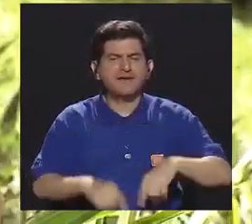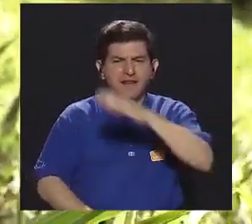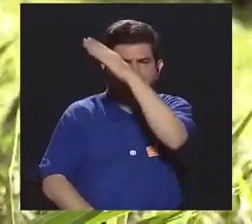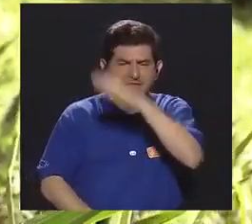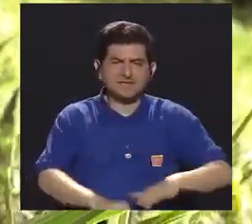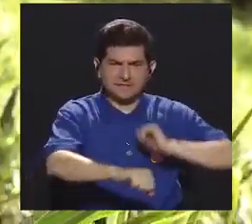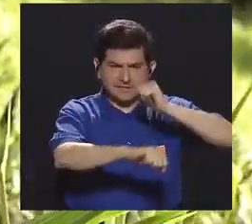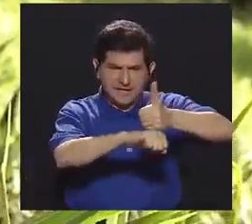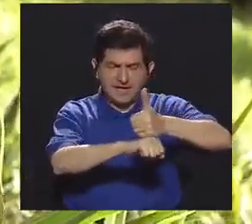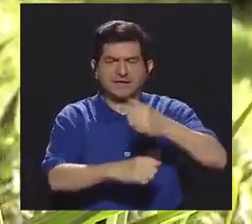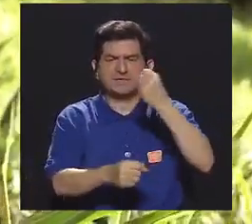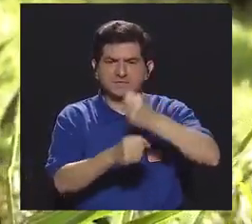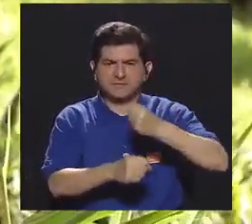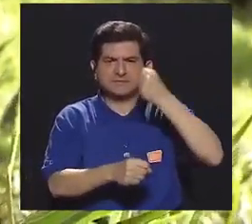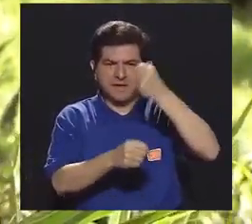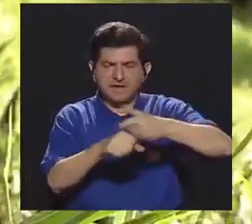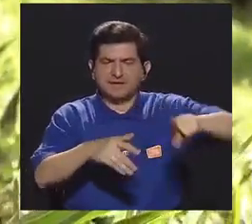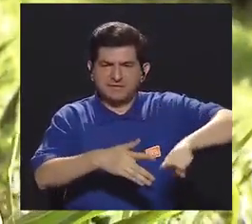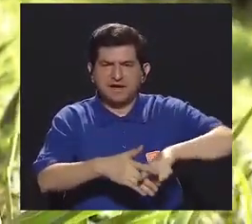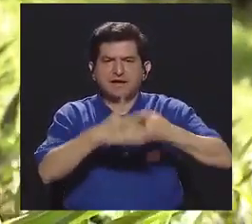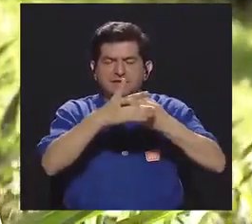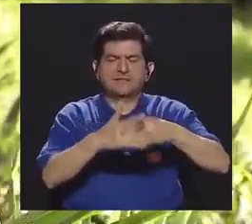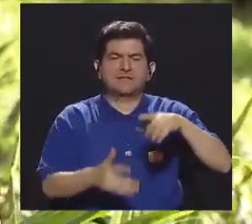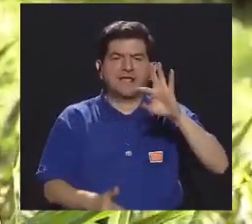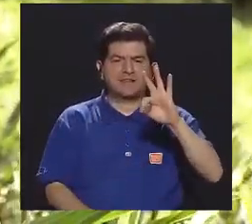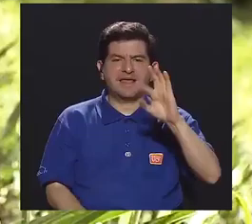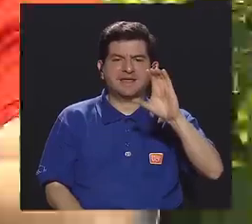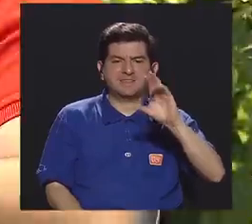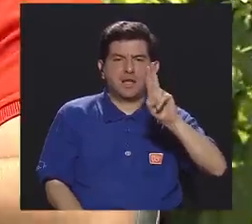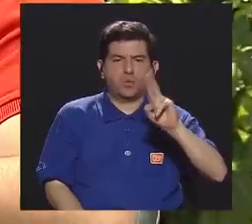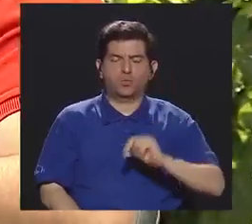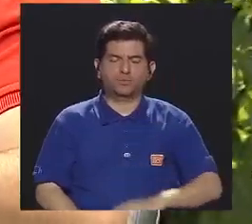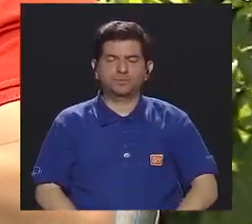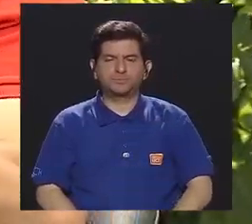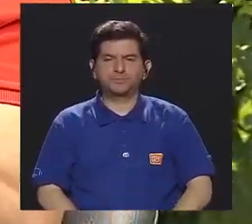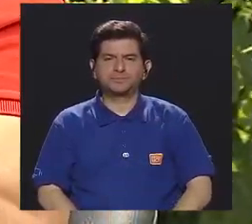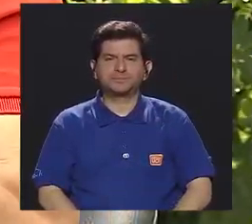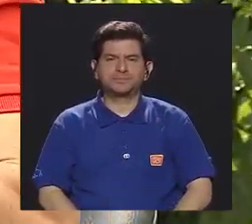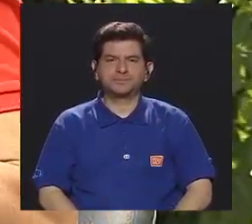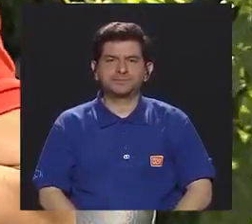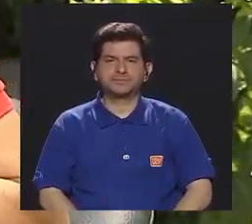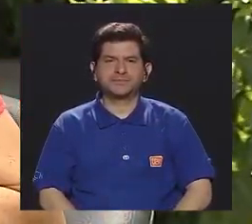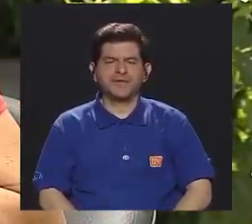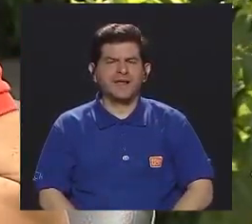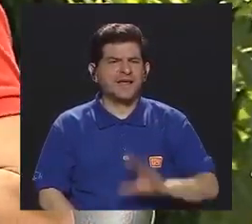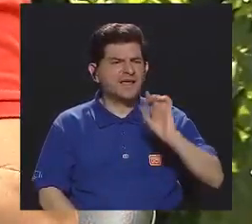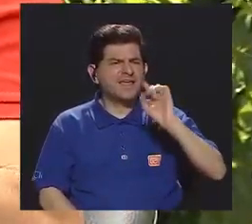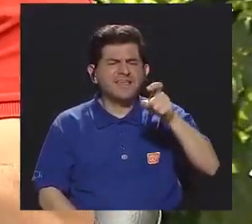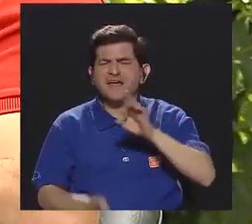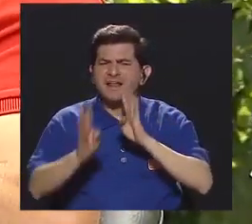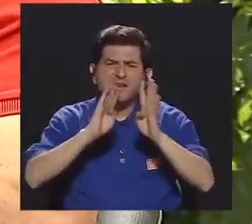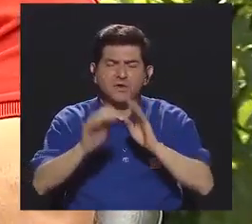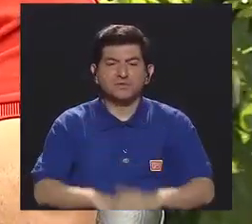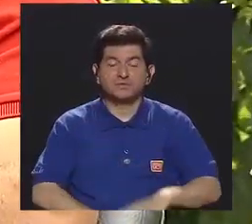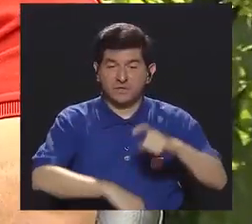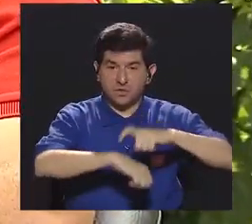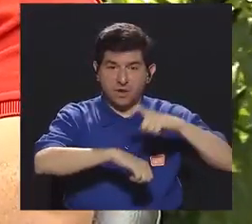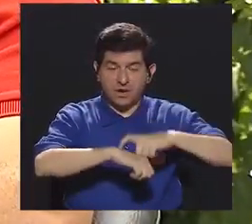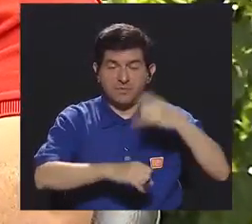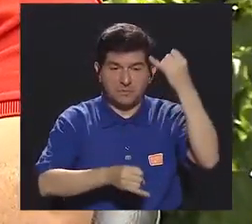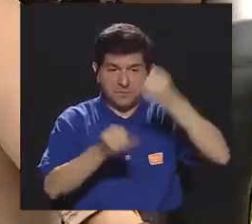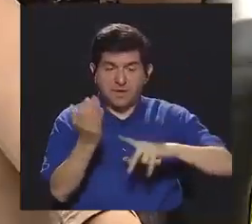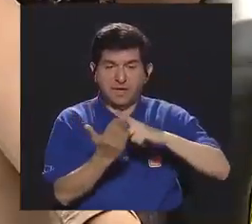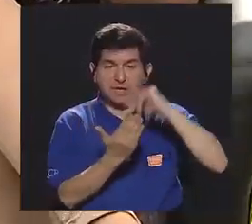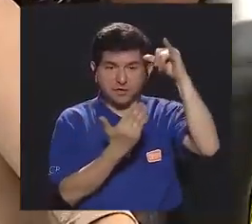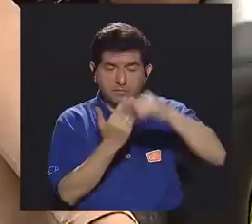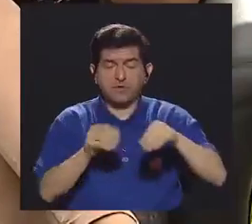desprendieron varios ejes en los cuales se empezó a trabajar el TSEU. ¿Hablamos entonces de ese diagnóstico? Ok,